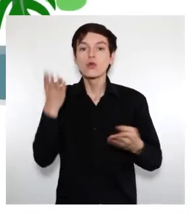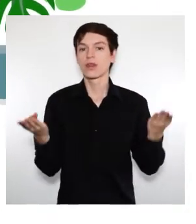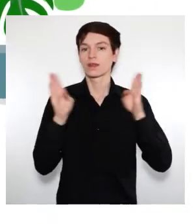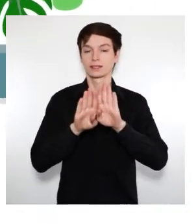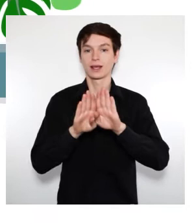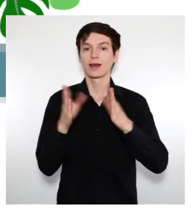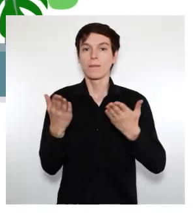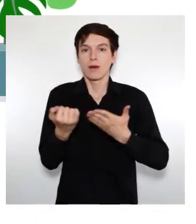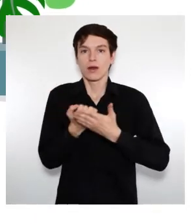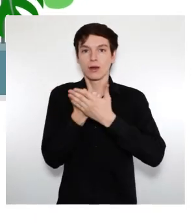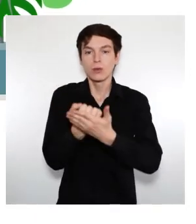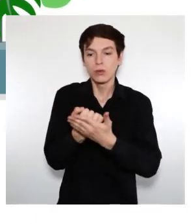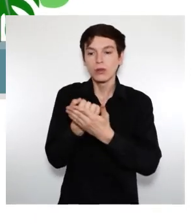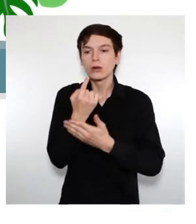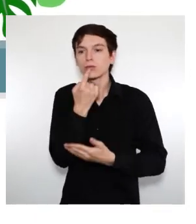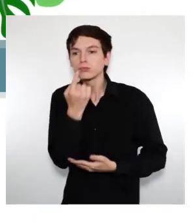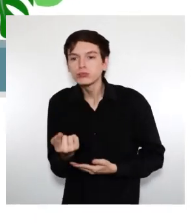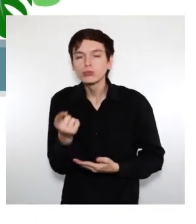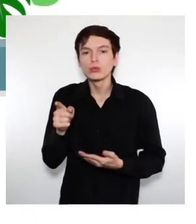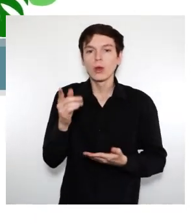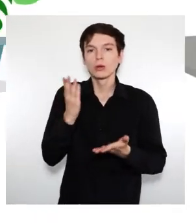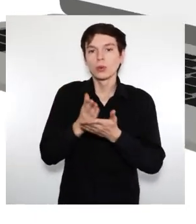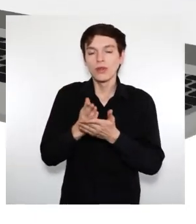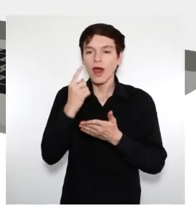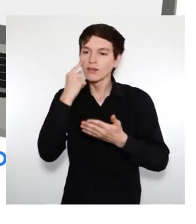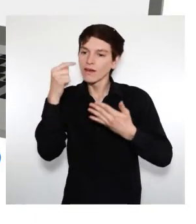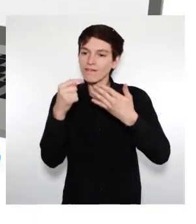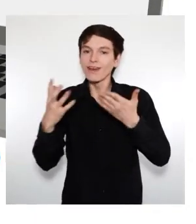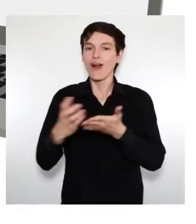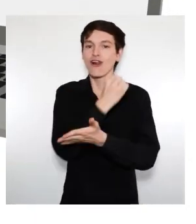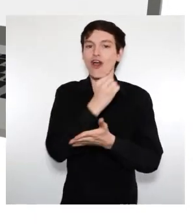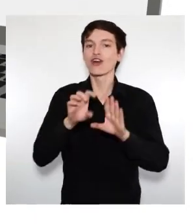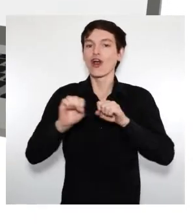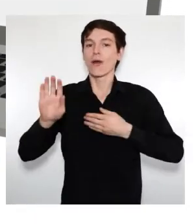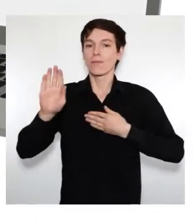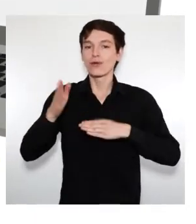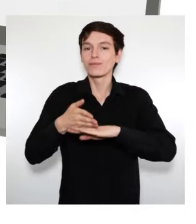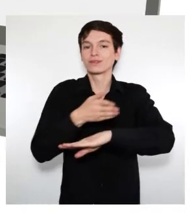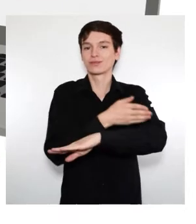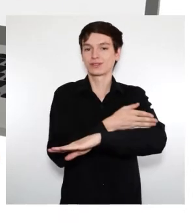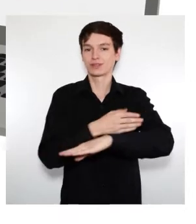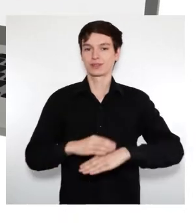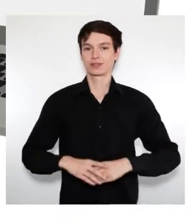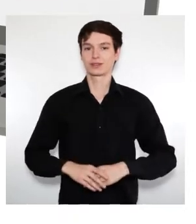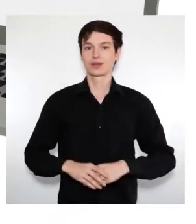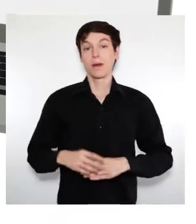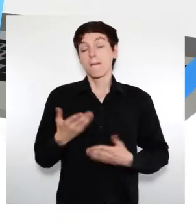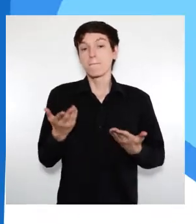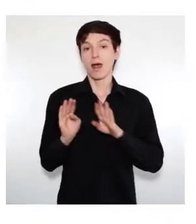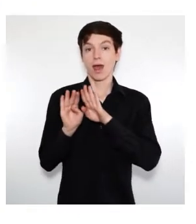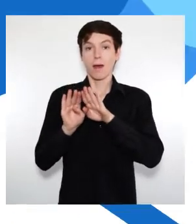una reunión de cierre que oriente a los y las estudiantes y en la que se registre el nivel de logro de los compromisos.